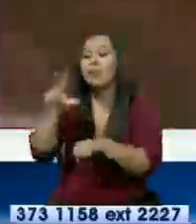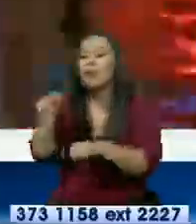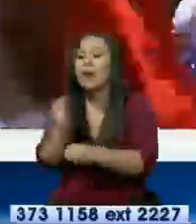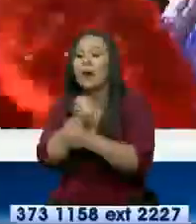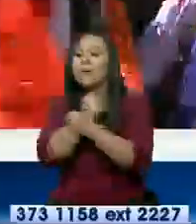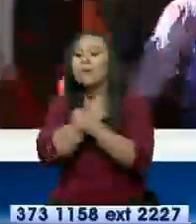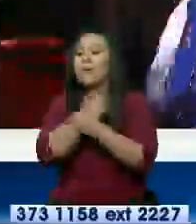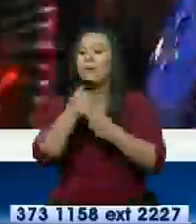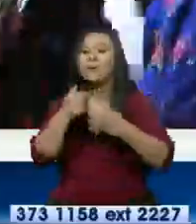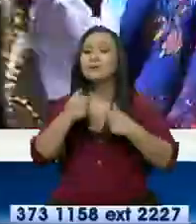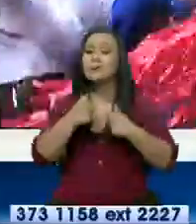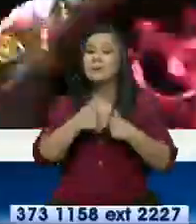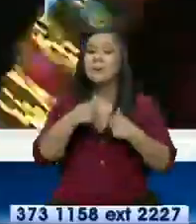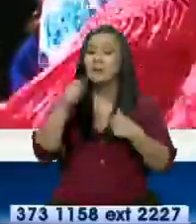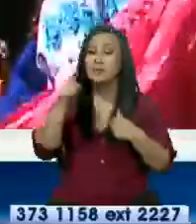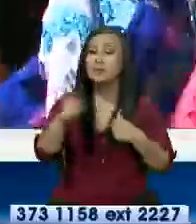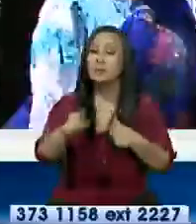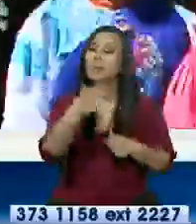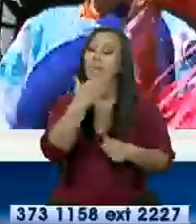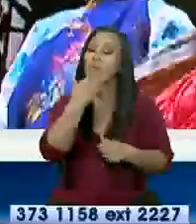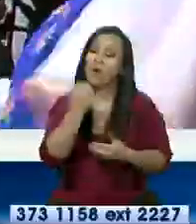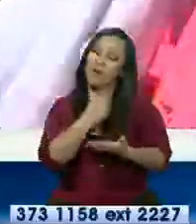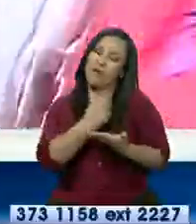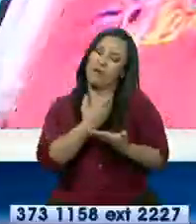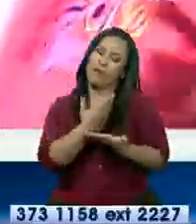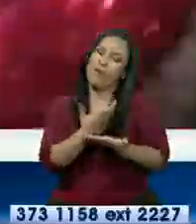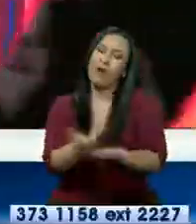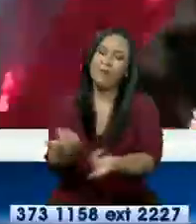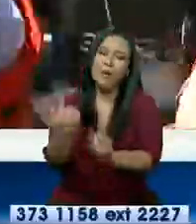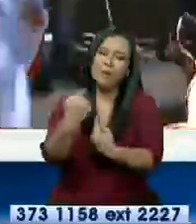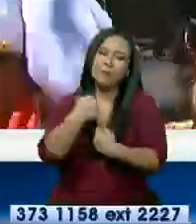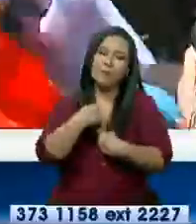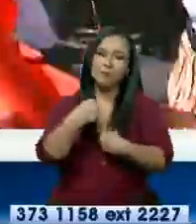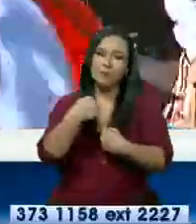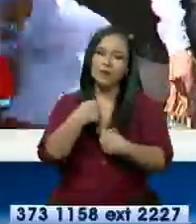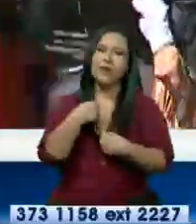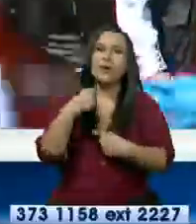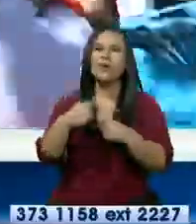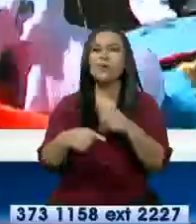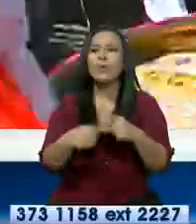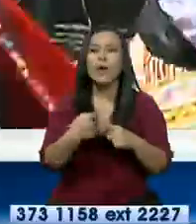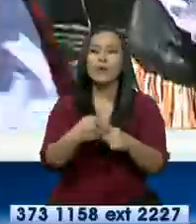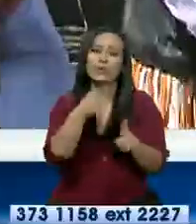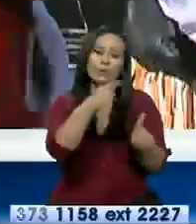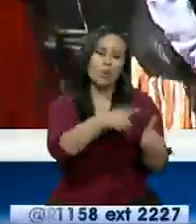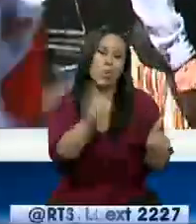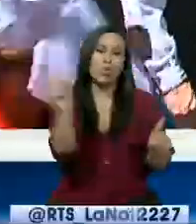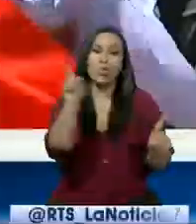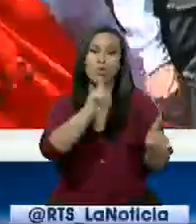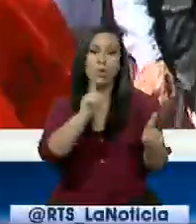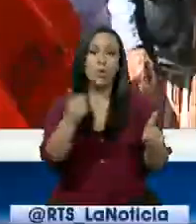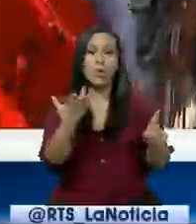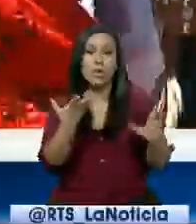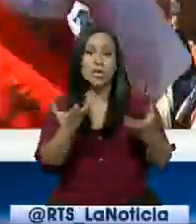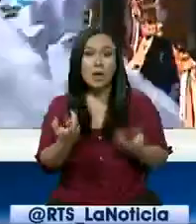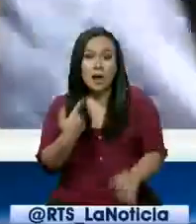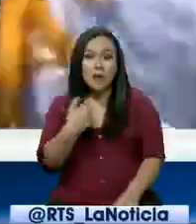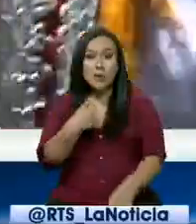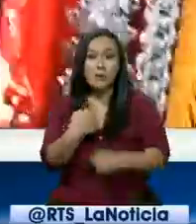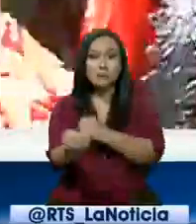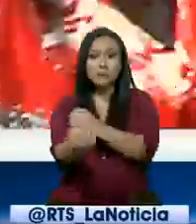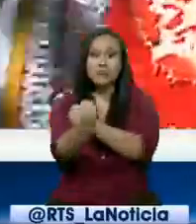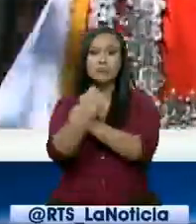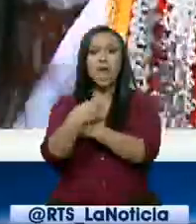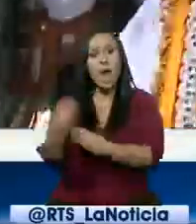¡Que te gustaba confesarme, cuyayay! ¡Ay, Juan Rito, ya no te quiero, cuyayay!